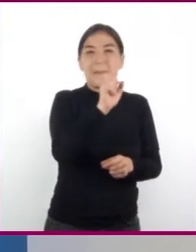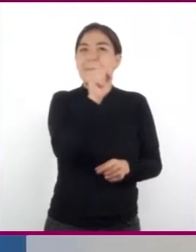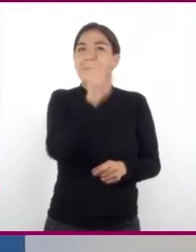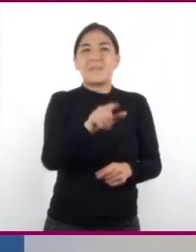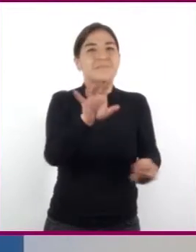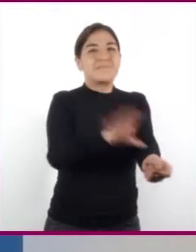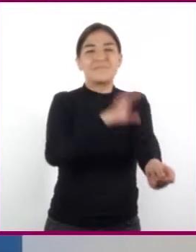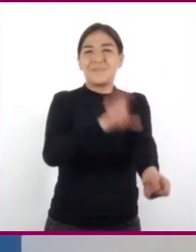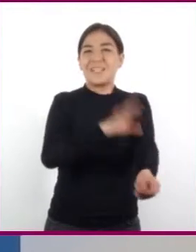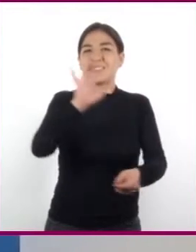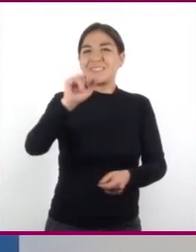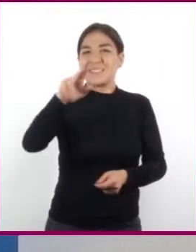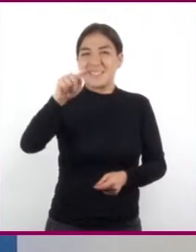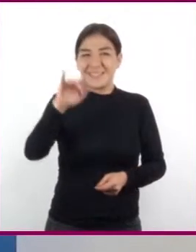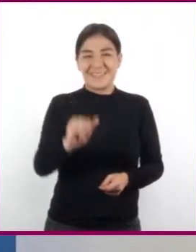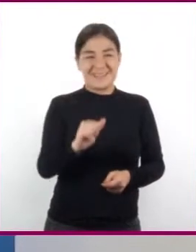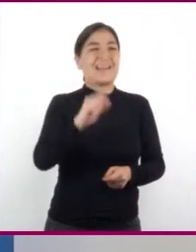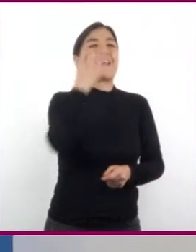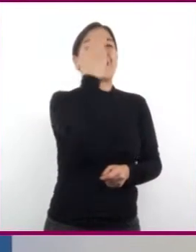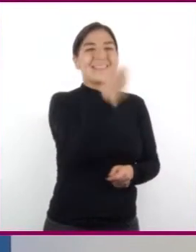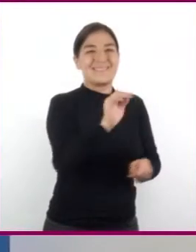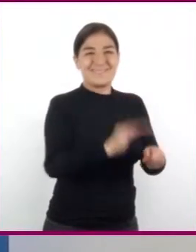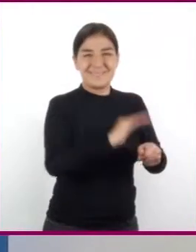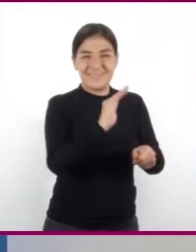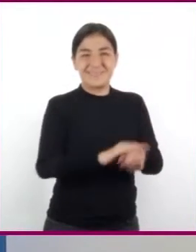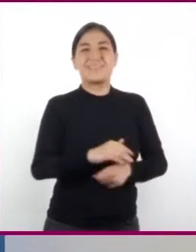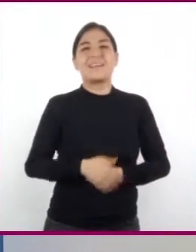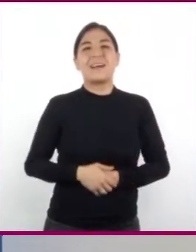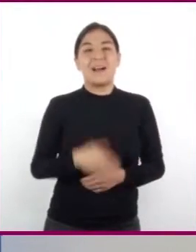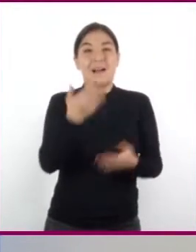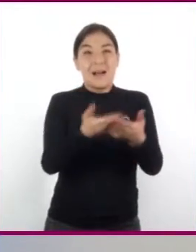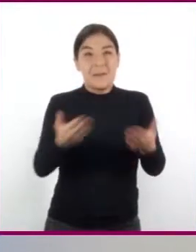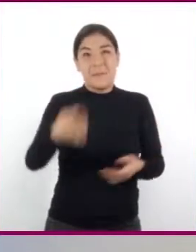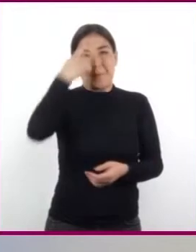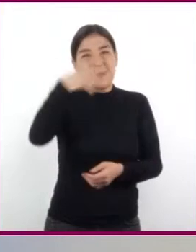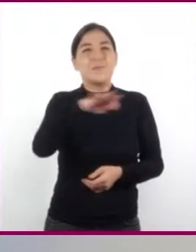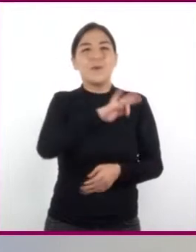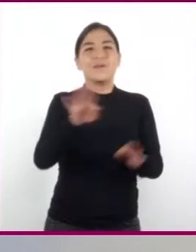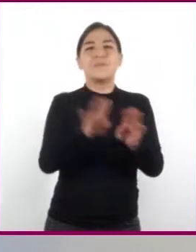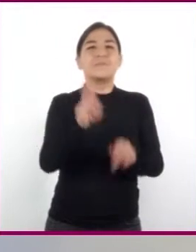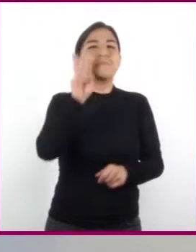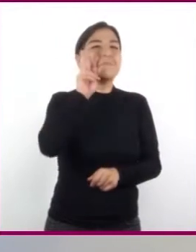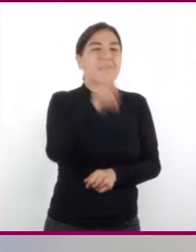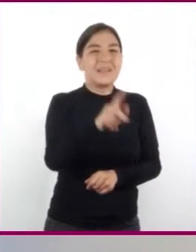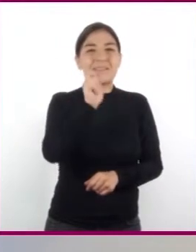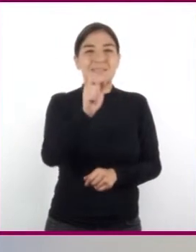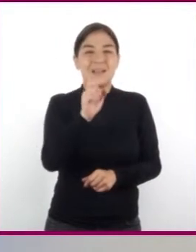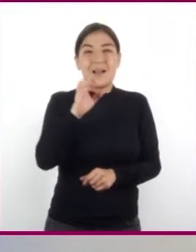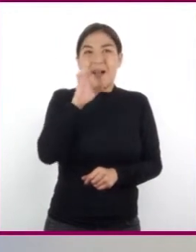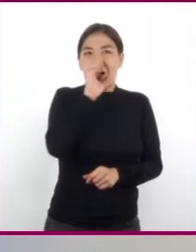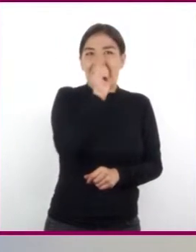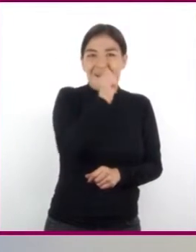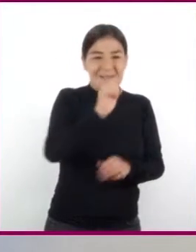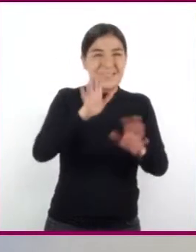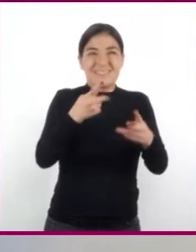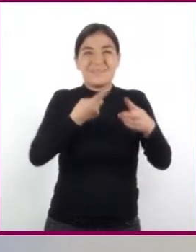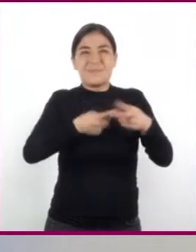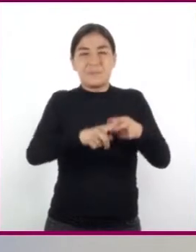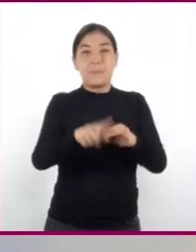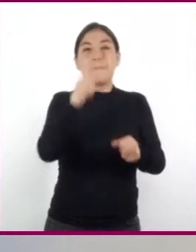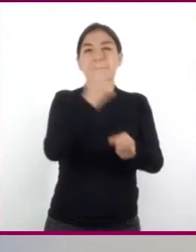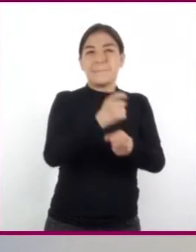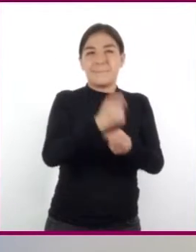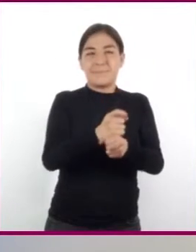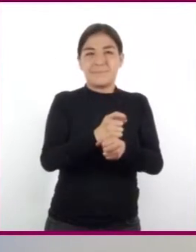energía cinética. Correcto. Ahora, para que podamos observar al calor en acción, primero vamos a